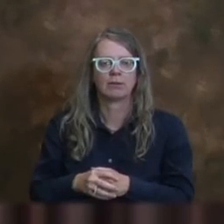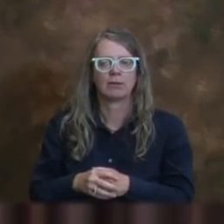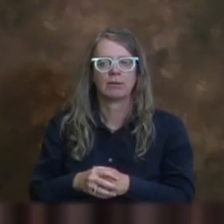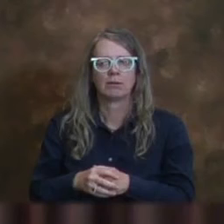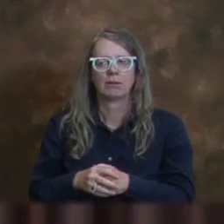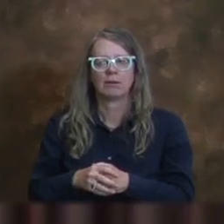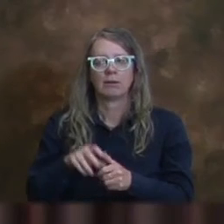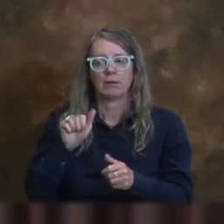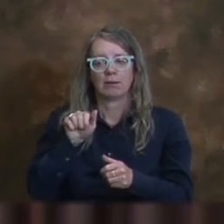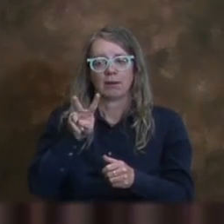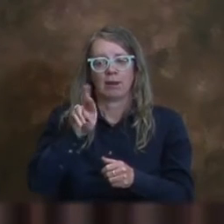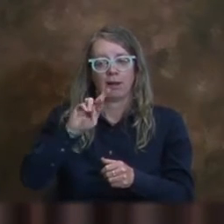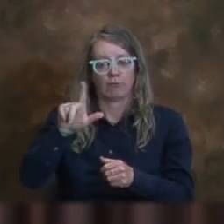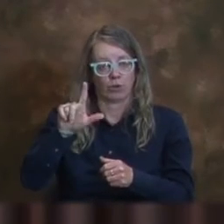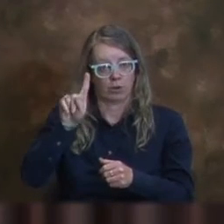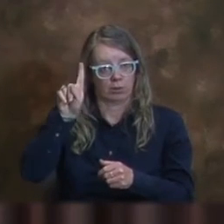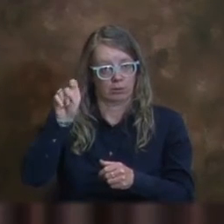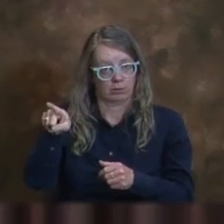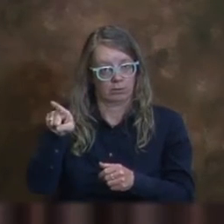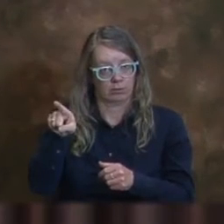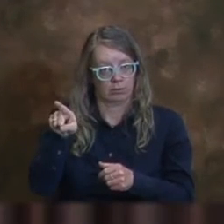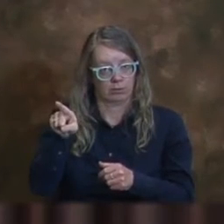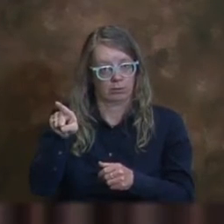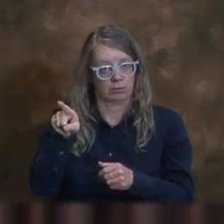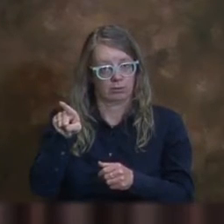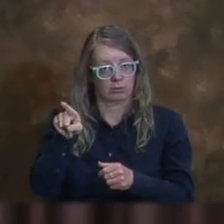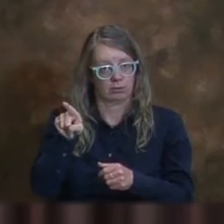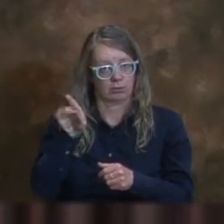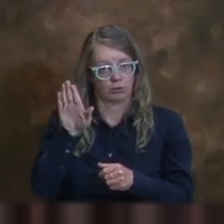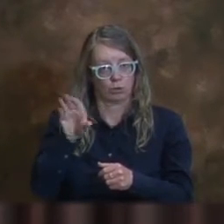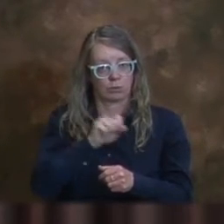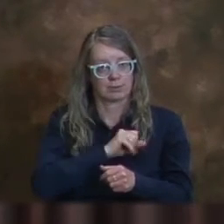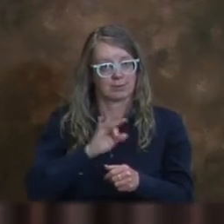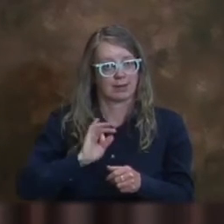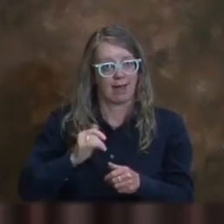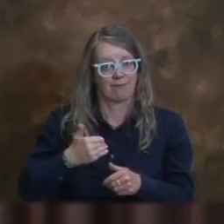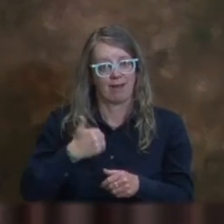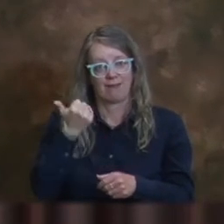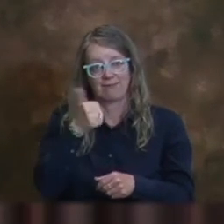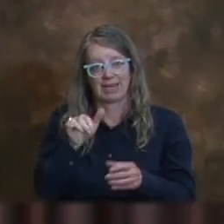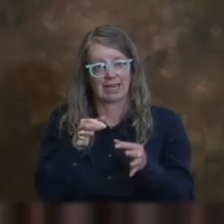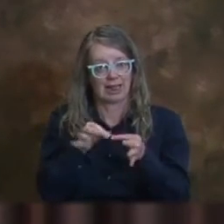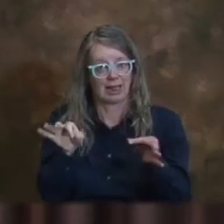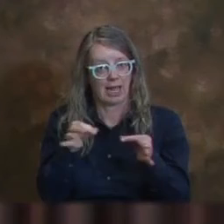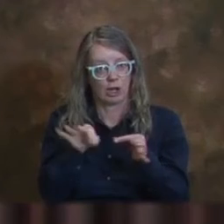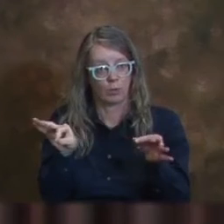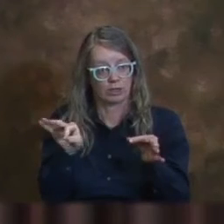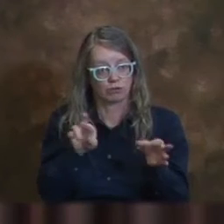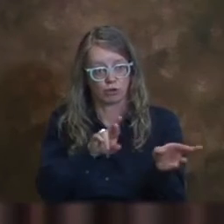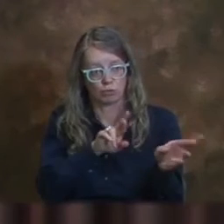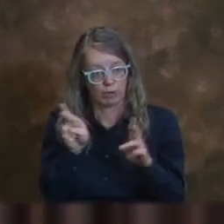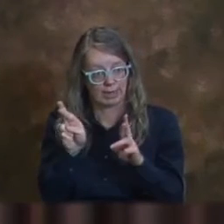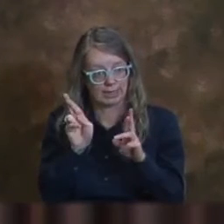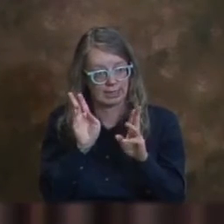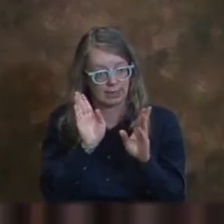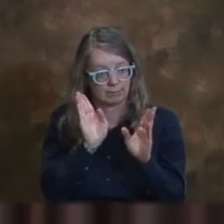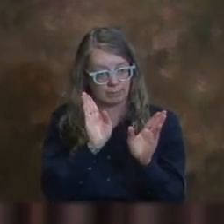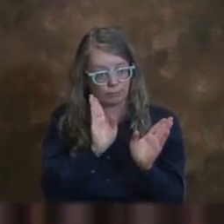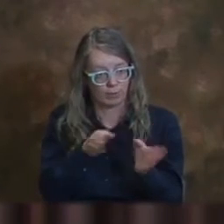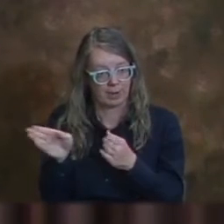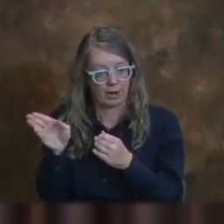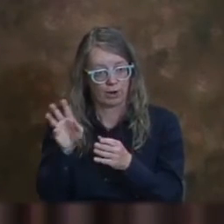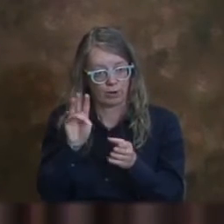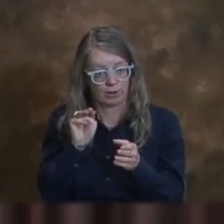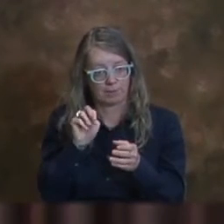¿Y el personal tiene algún tipo de lenguaje que tienen preparado en relación a